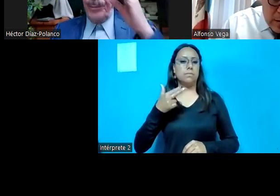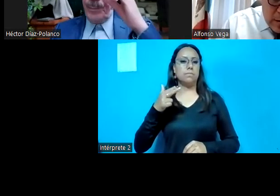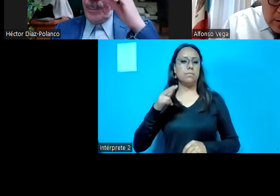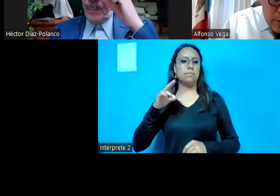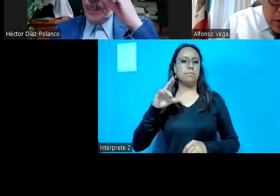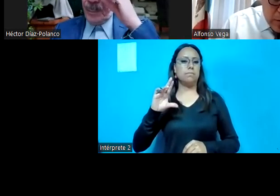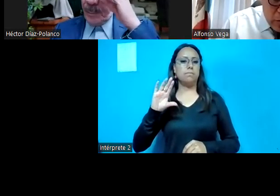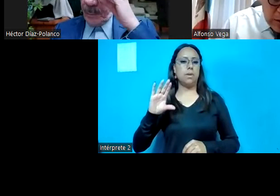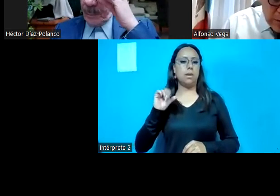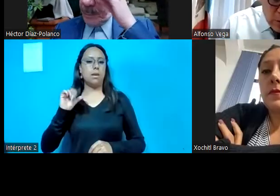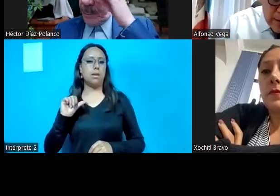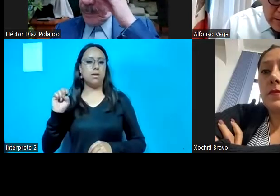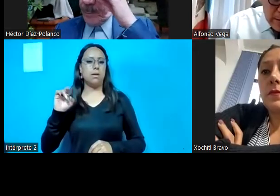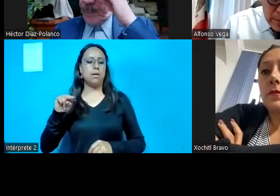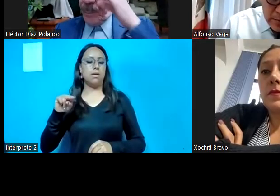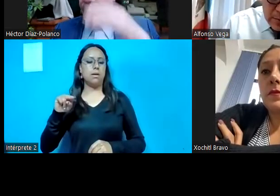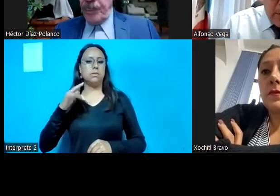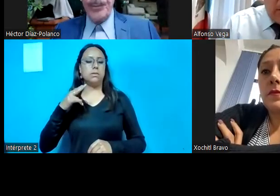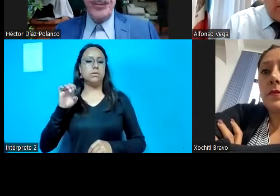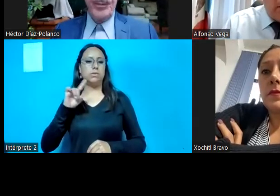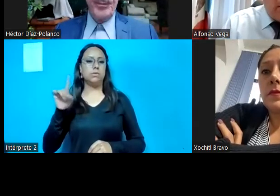diputada. Diputado Jesús Esma Suárez.